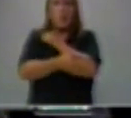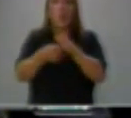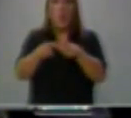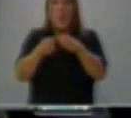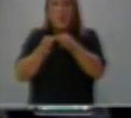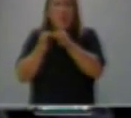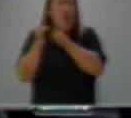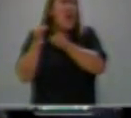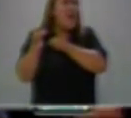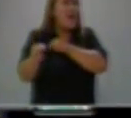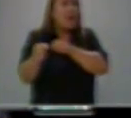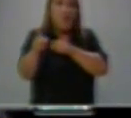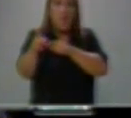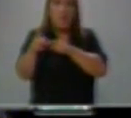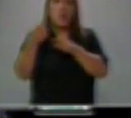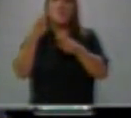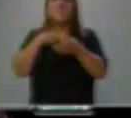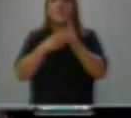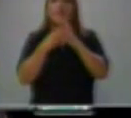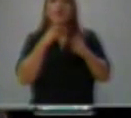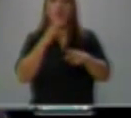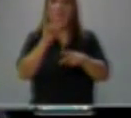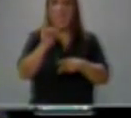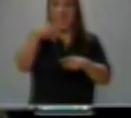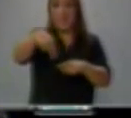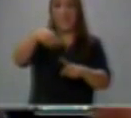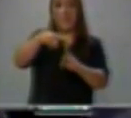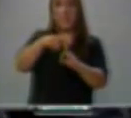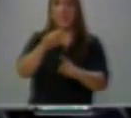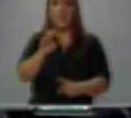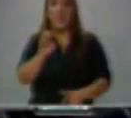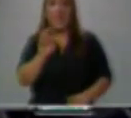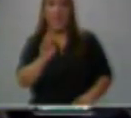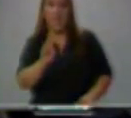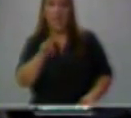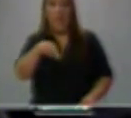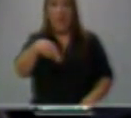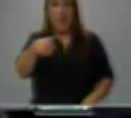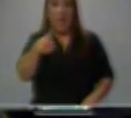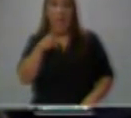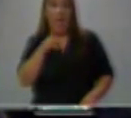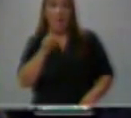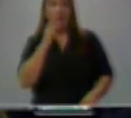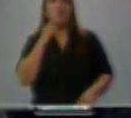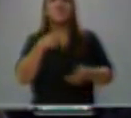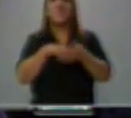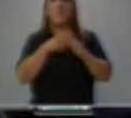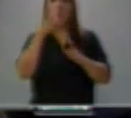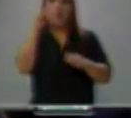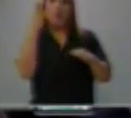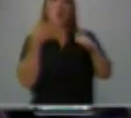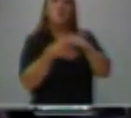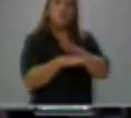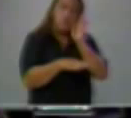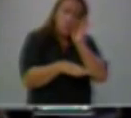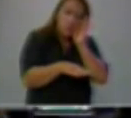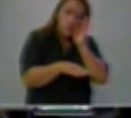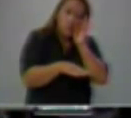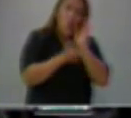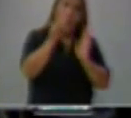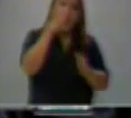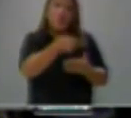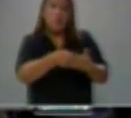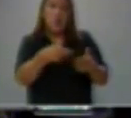para que no tengan que caminar, los profesores. Y yo sé que esta revolución de la educación